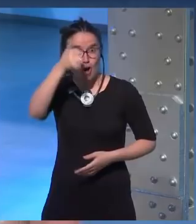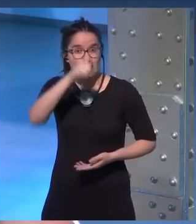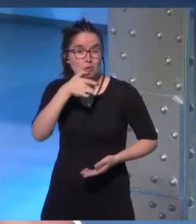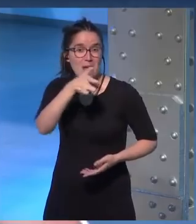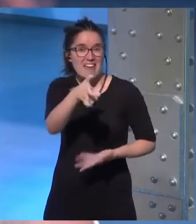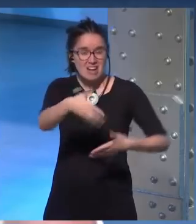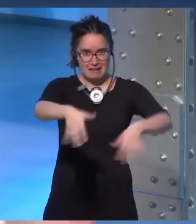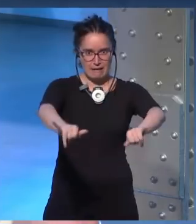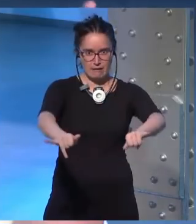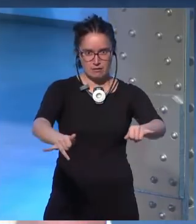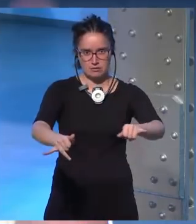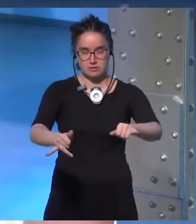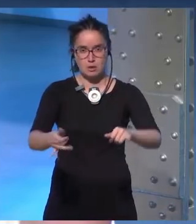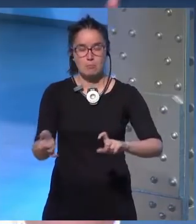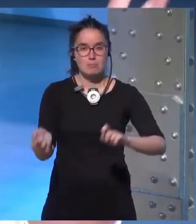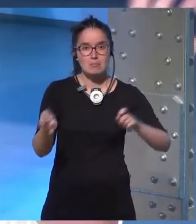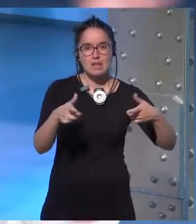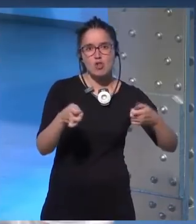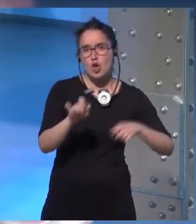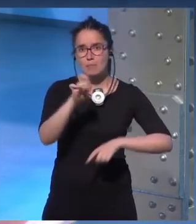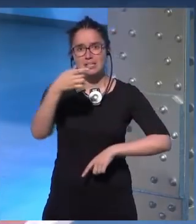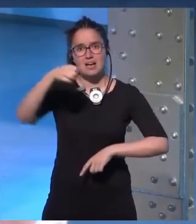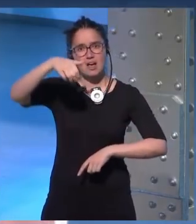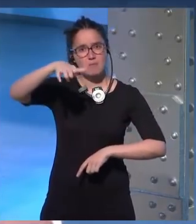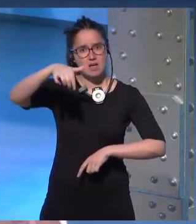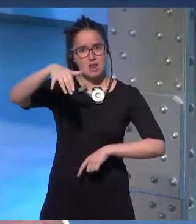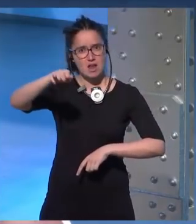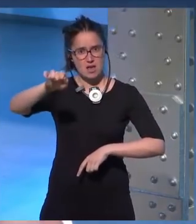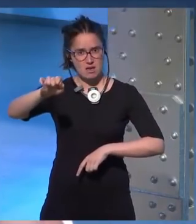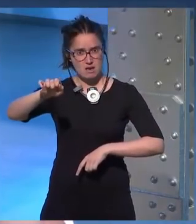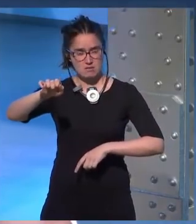lo más parecido que encontraron era Amenai de Nicola Griffith